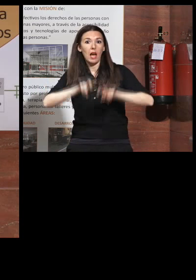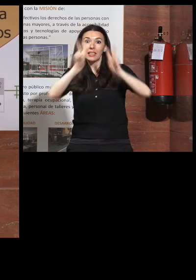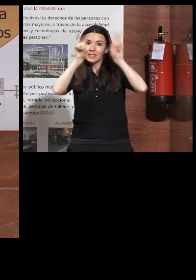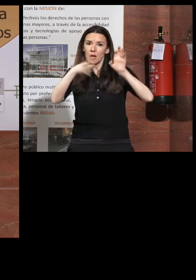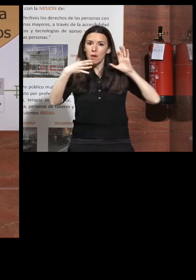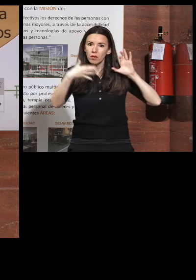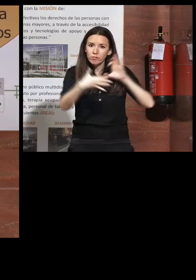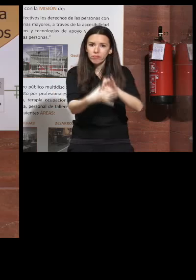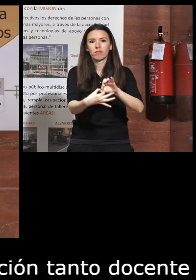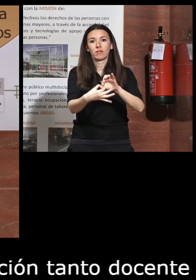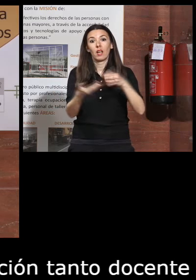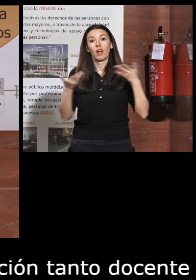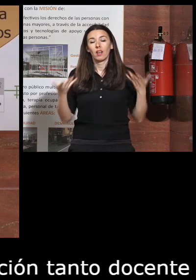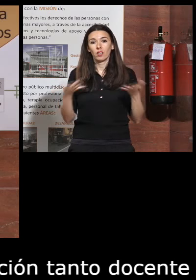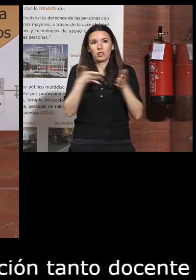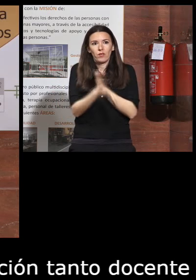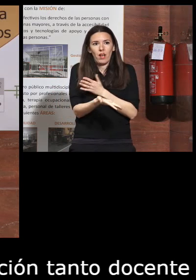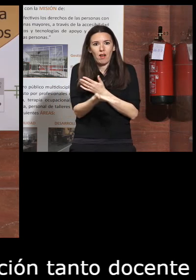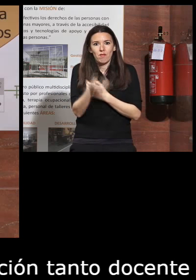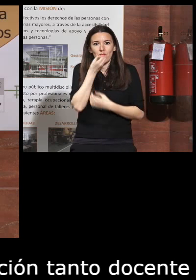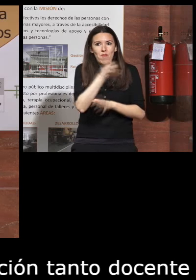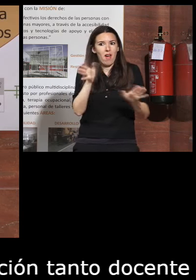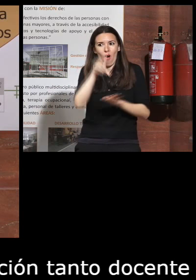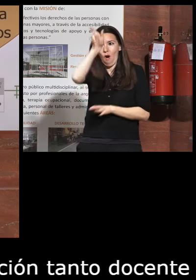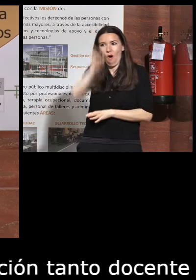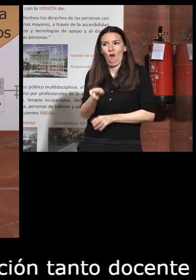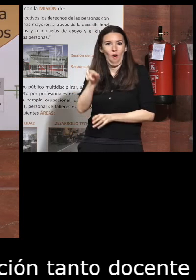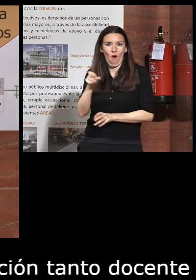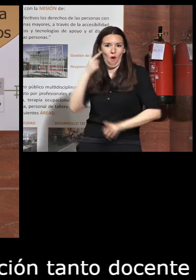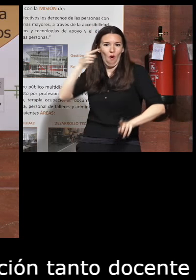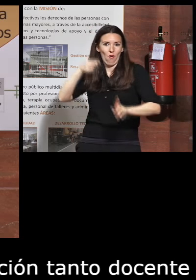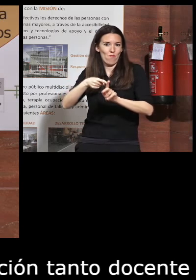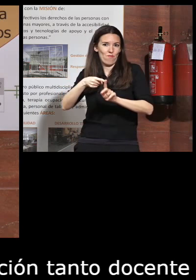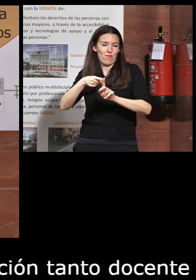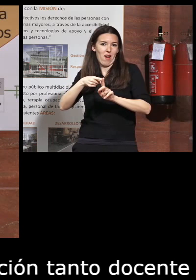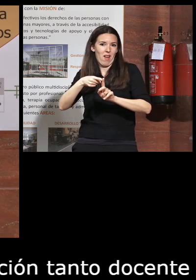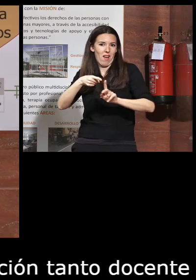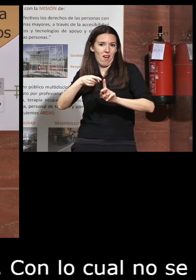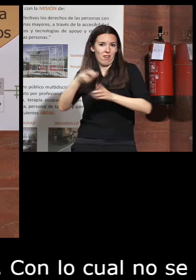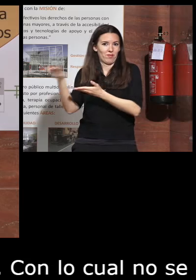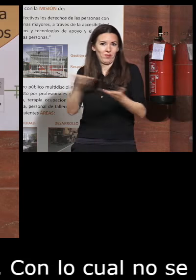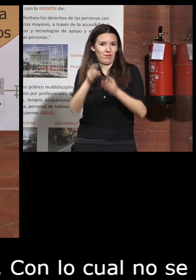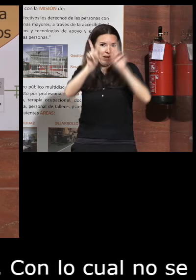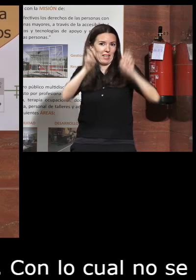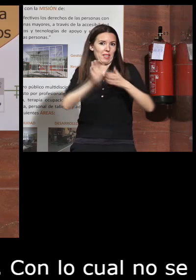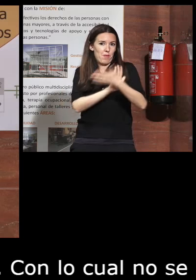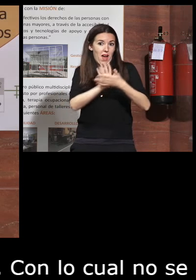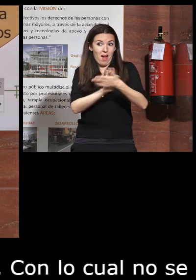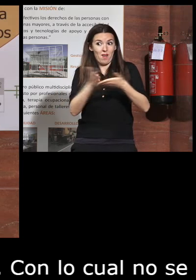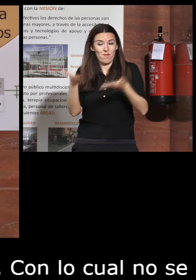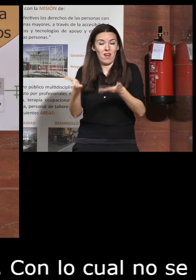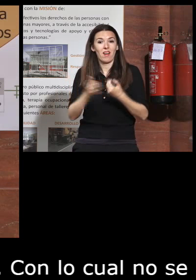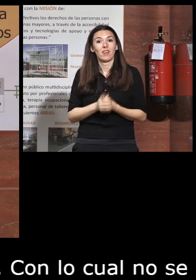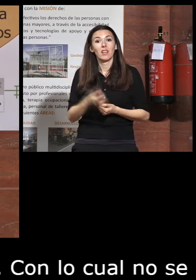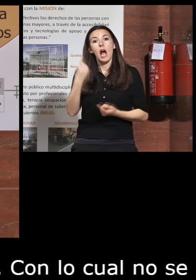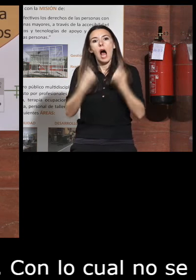con lo cual no se me ocurrió nadie mejor para invitarla a tratar este tema como me